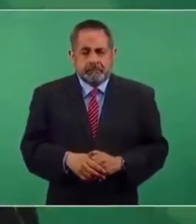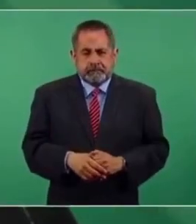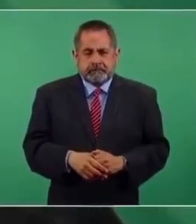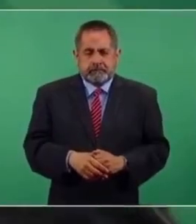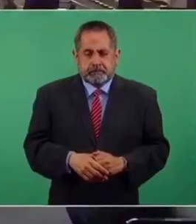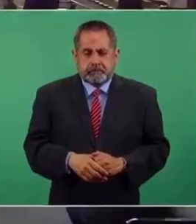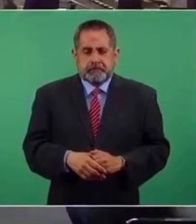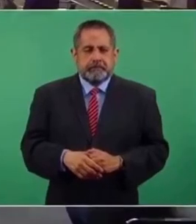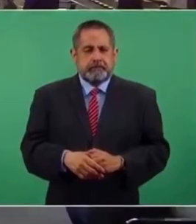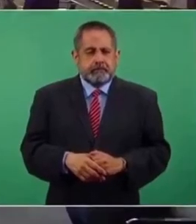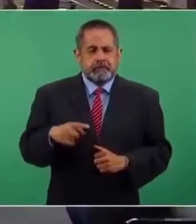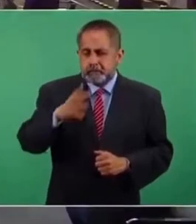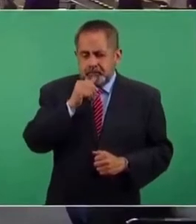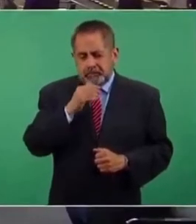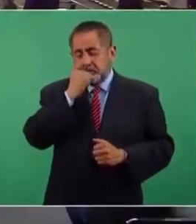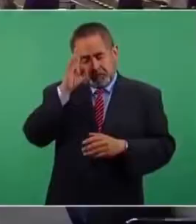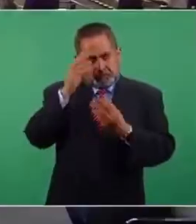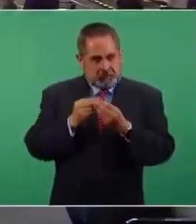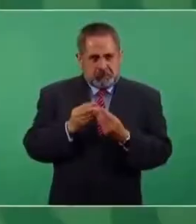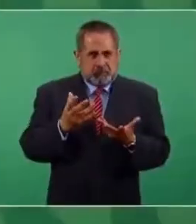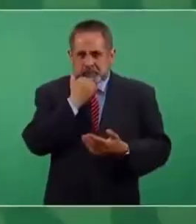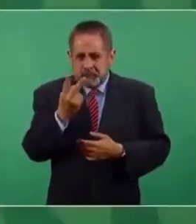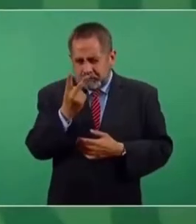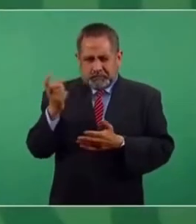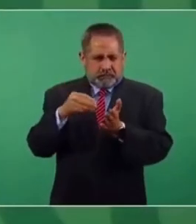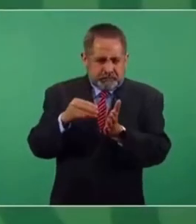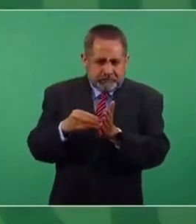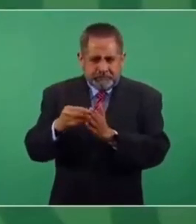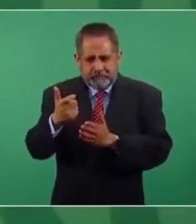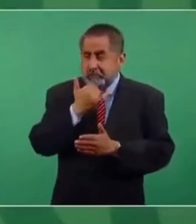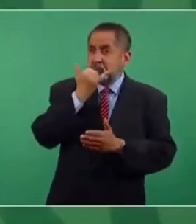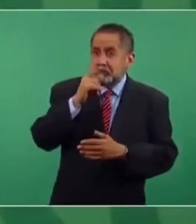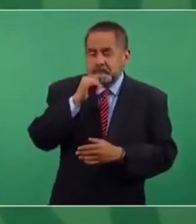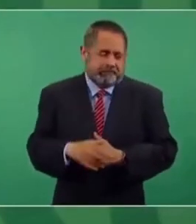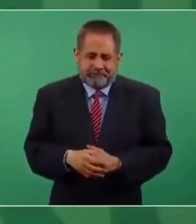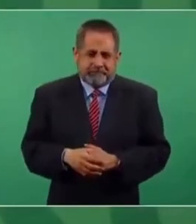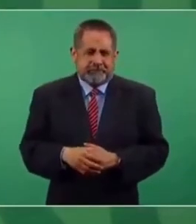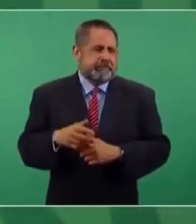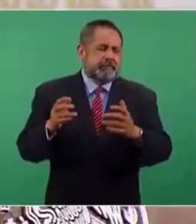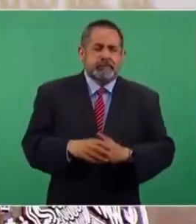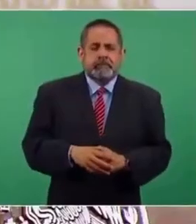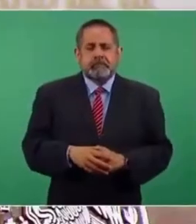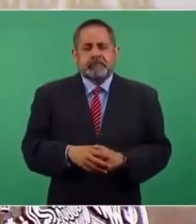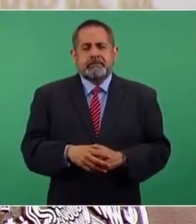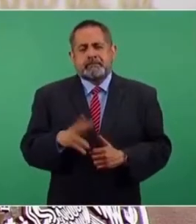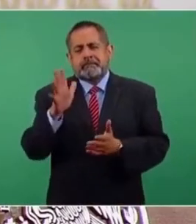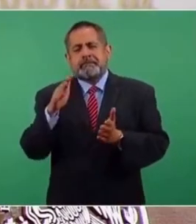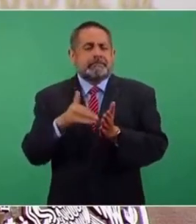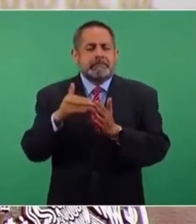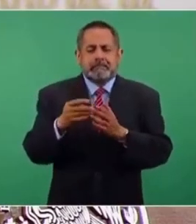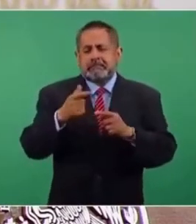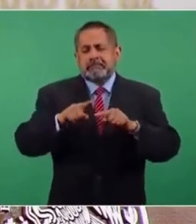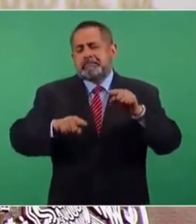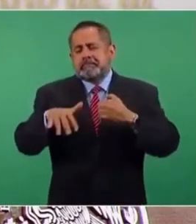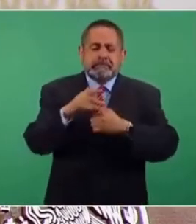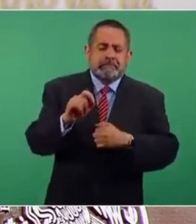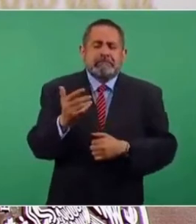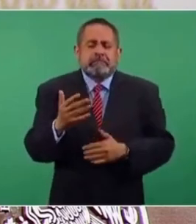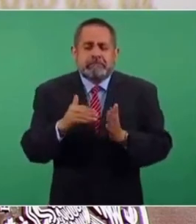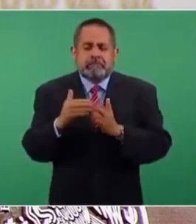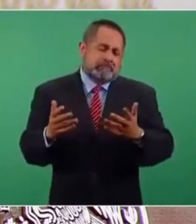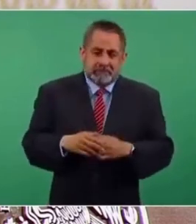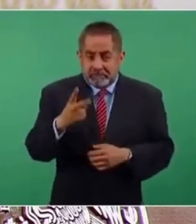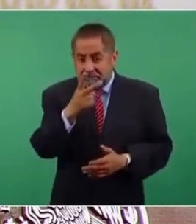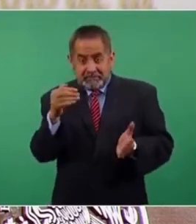tal manera. Estamos hablando de 200 mil millones de pesos. Si fuesen 10 millones la diferencia, 15, 20, 50,